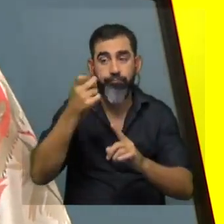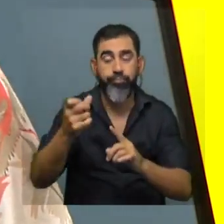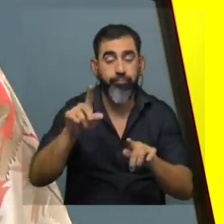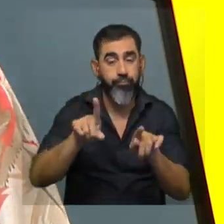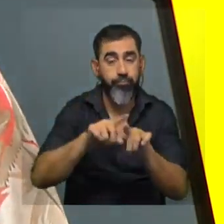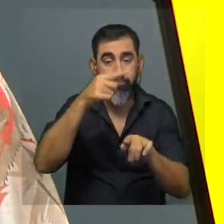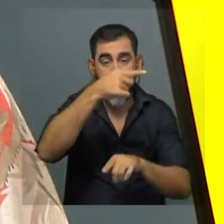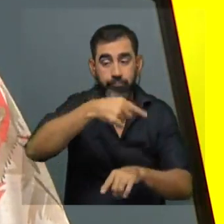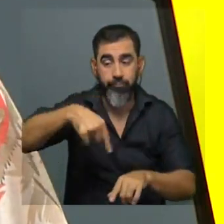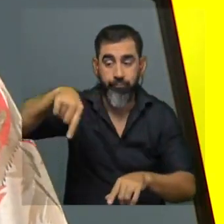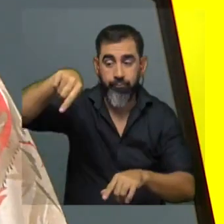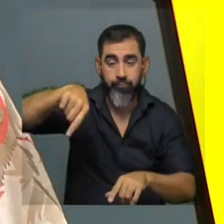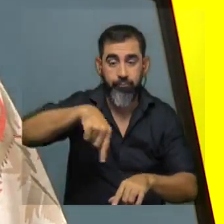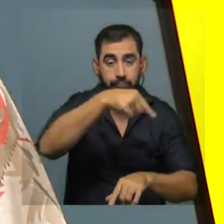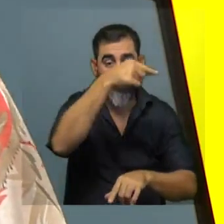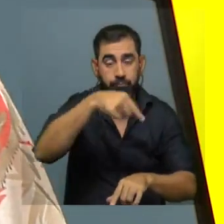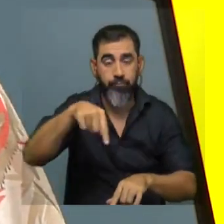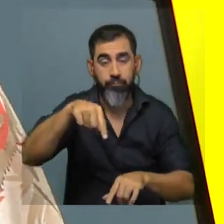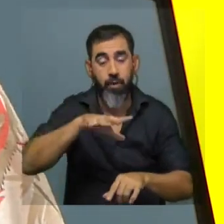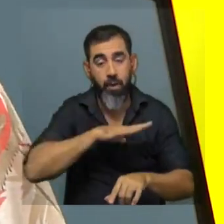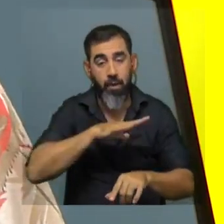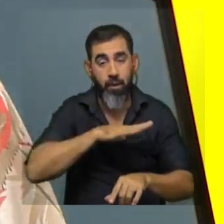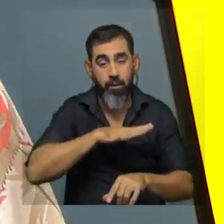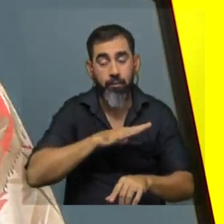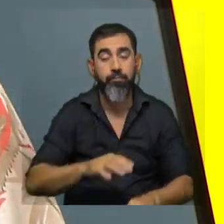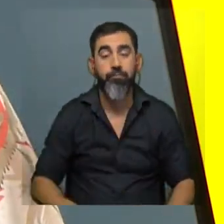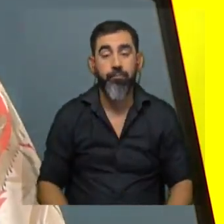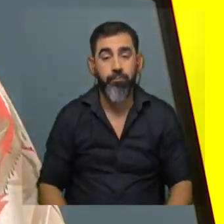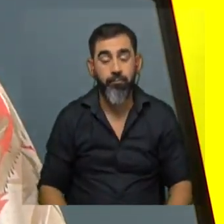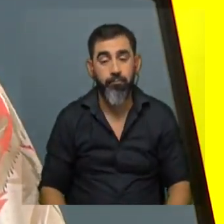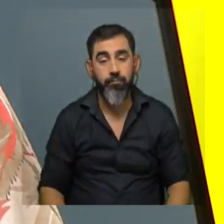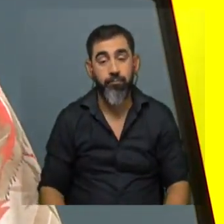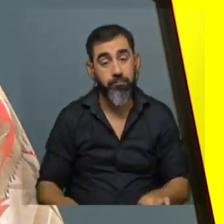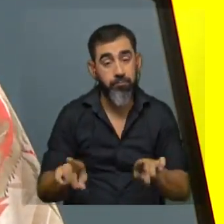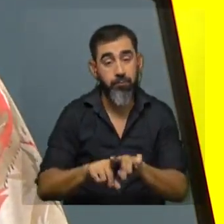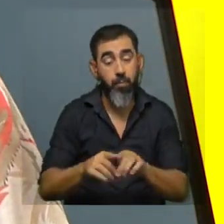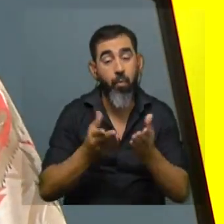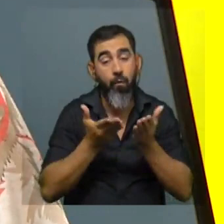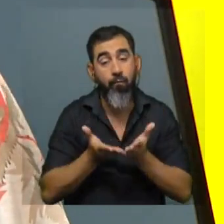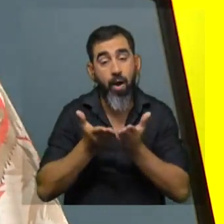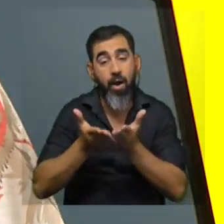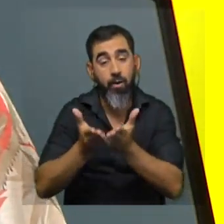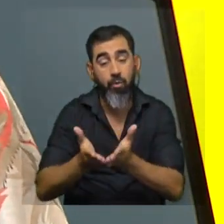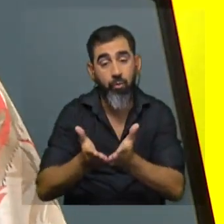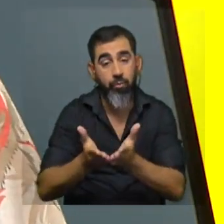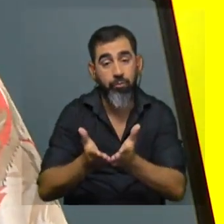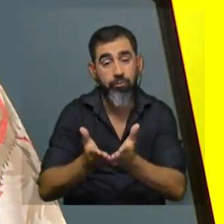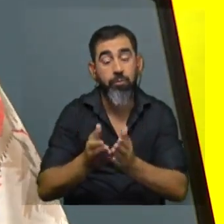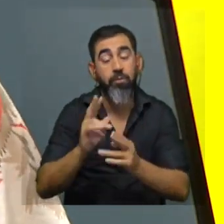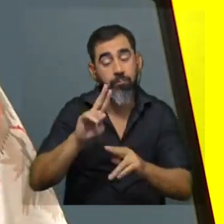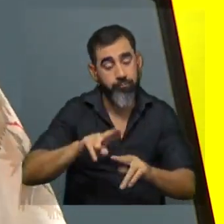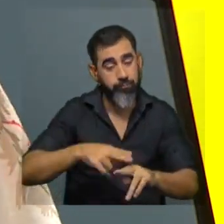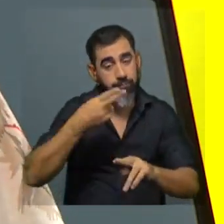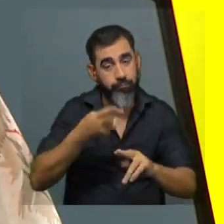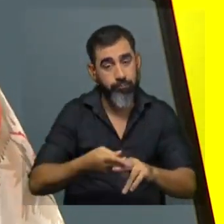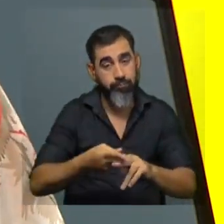visitó pero sí en este movimiento ese fenómeno que rige el movimiento del barco este movimiento pendular que bueno como vemos una vez más